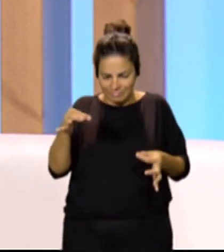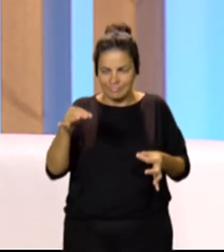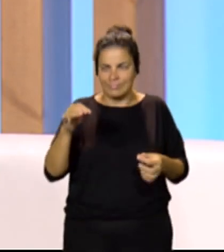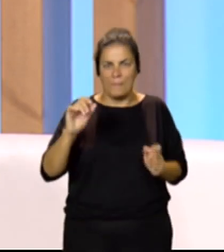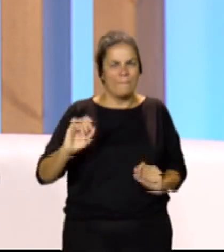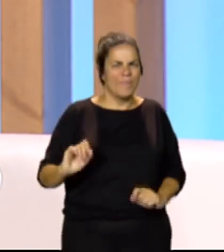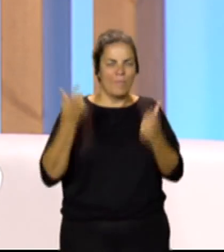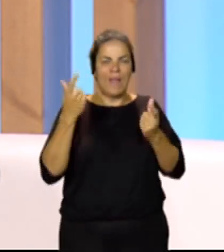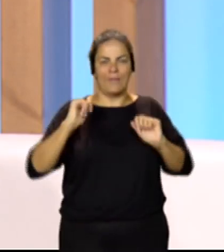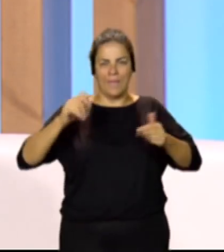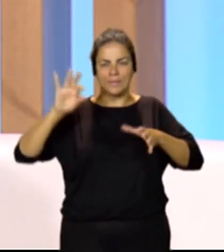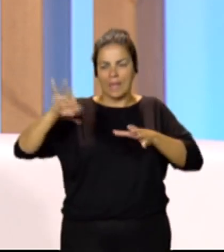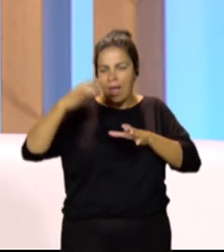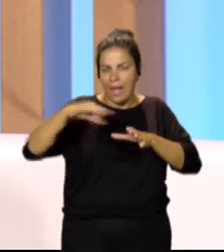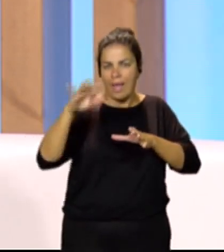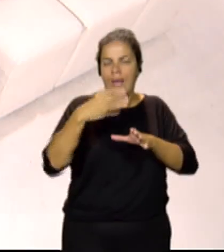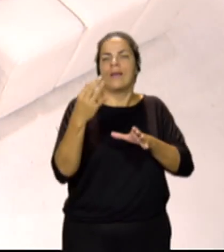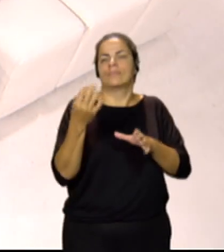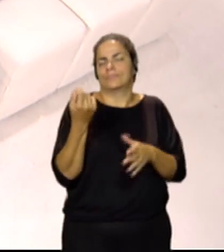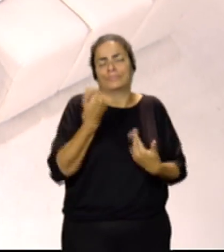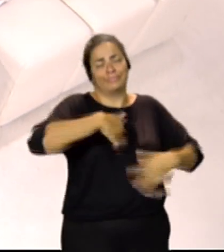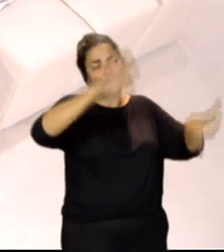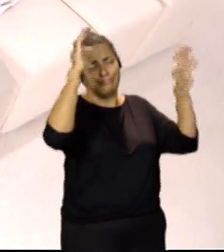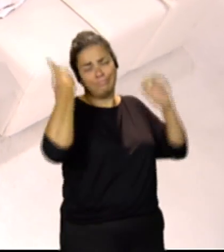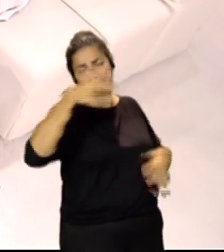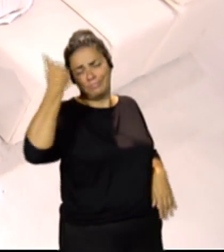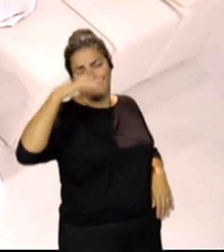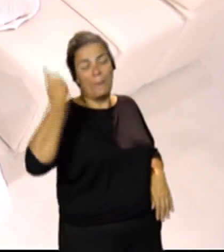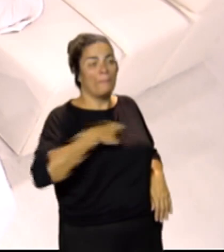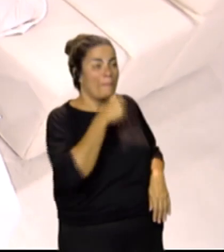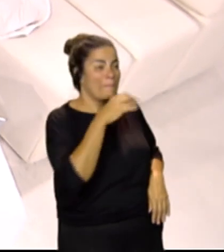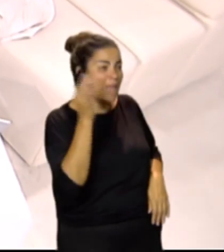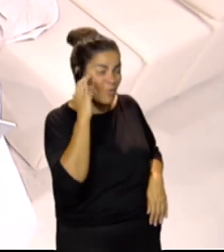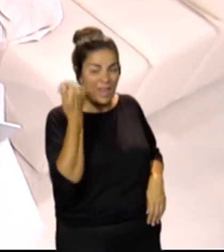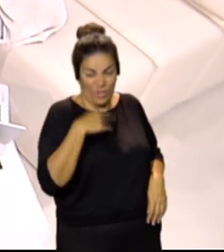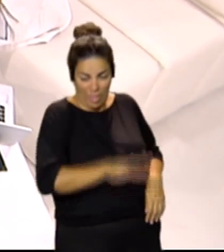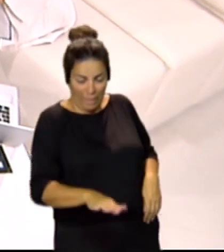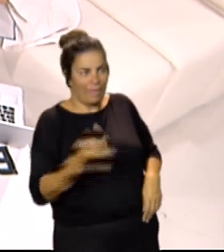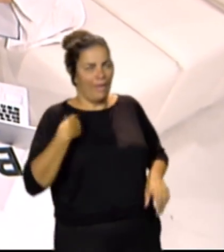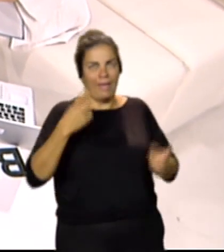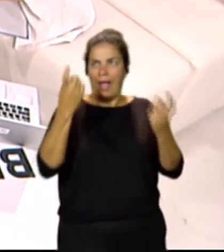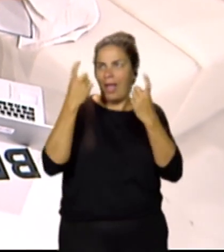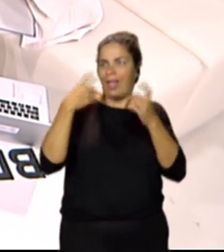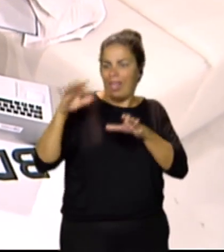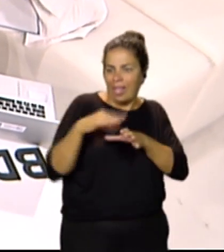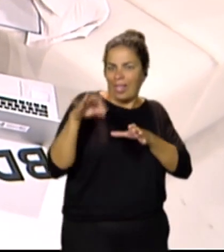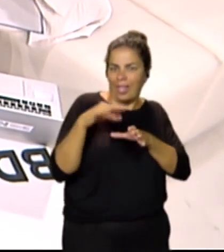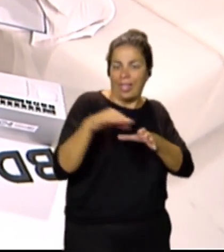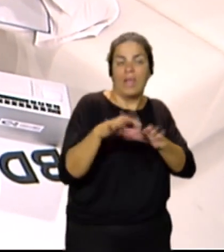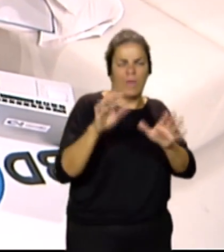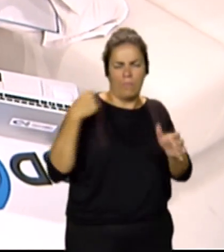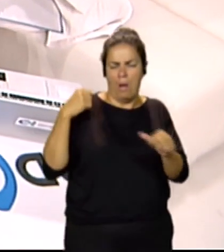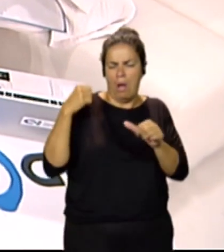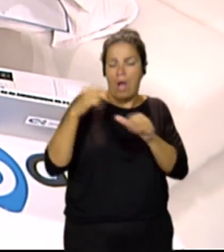aguja, el primer hilo? Bueno, desde mi abuela, que dijo, desde pequeña me enseñó a coser, pero es verdad que pasaron muchos años hasta que hace dos